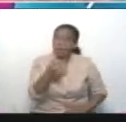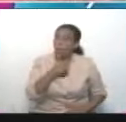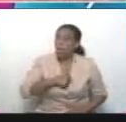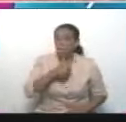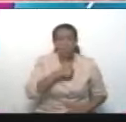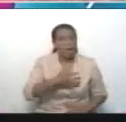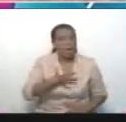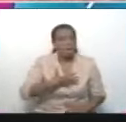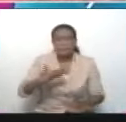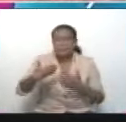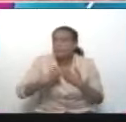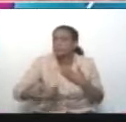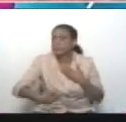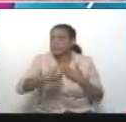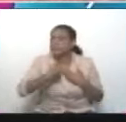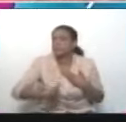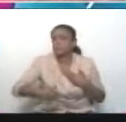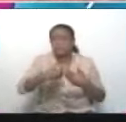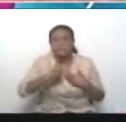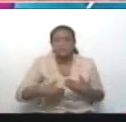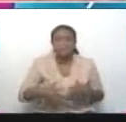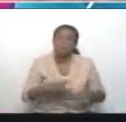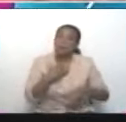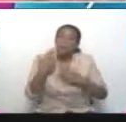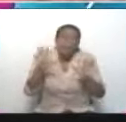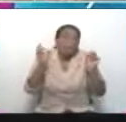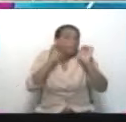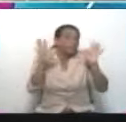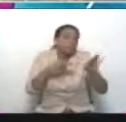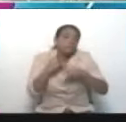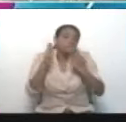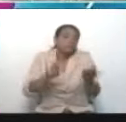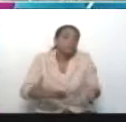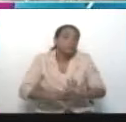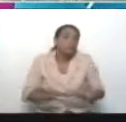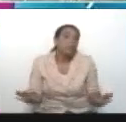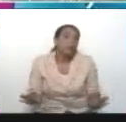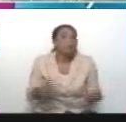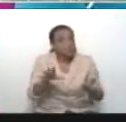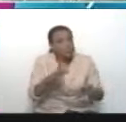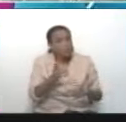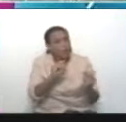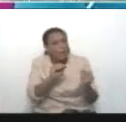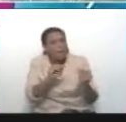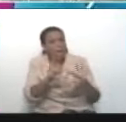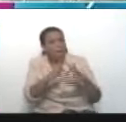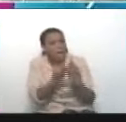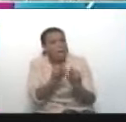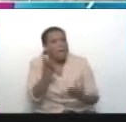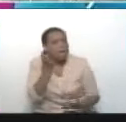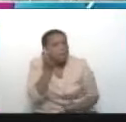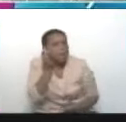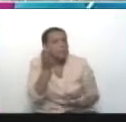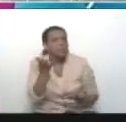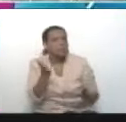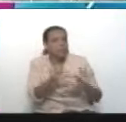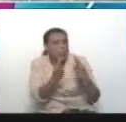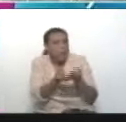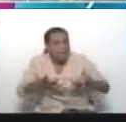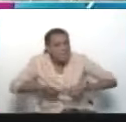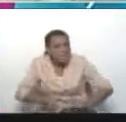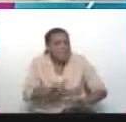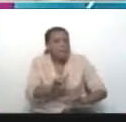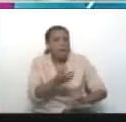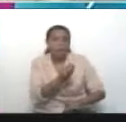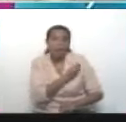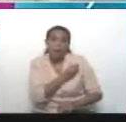tanta persecución. Se nos fue de repente. Yo hablé con su hija Natalia y con su hijo Camilo y